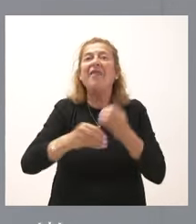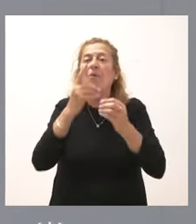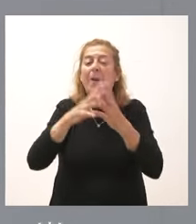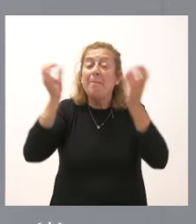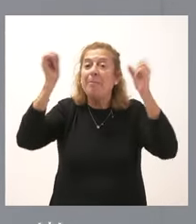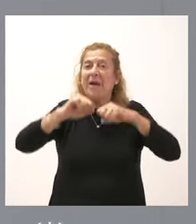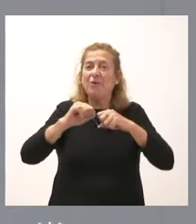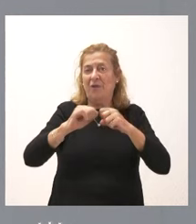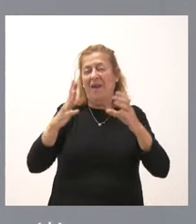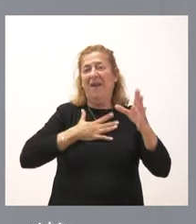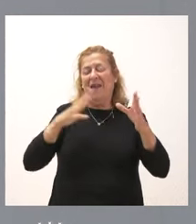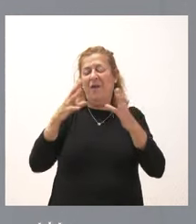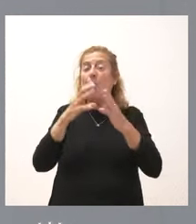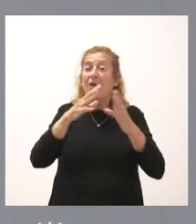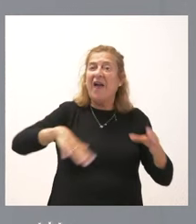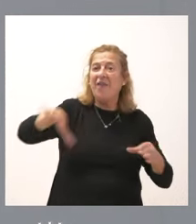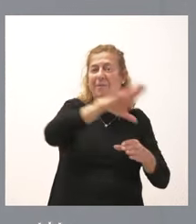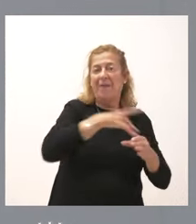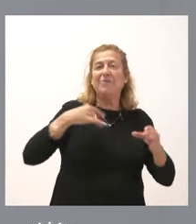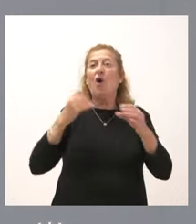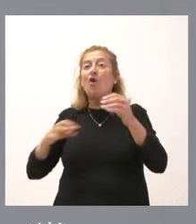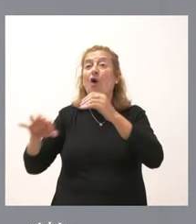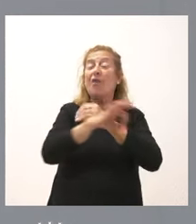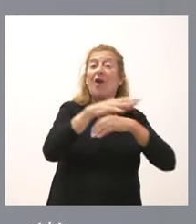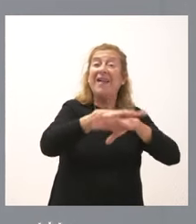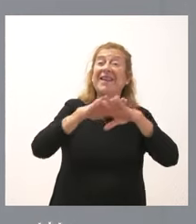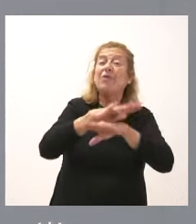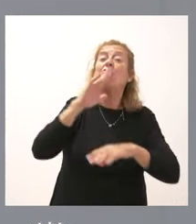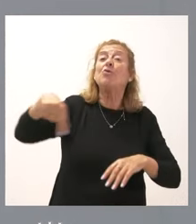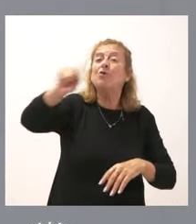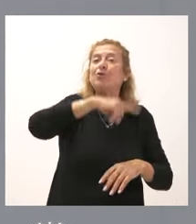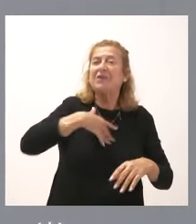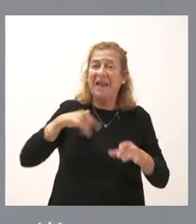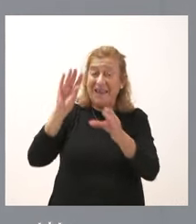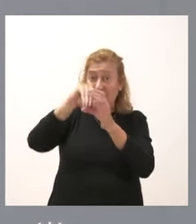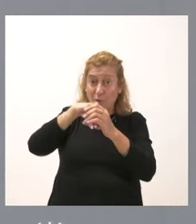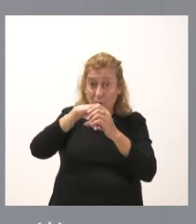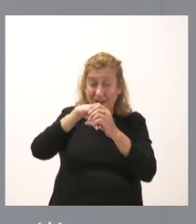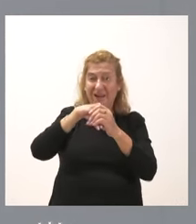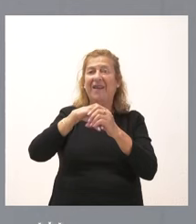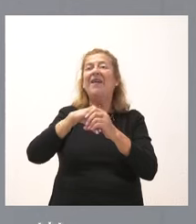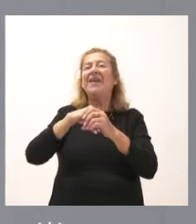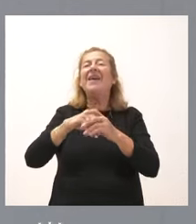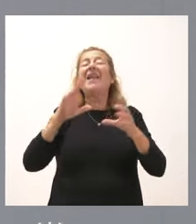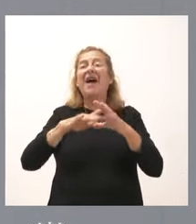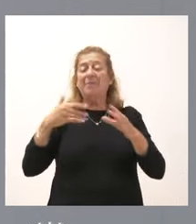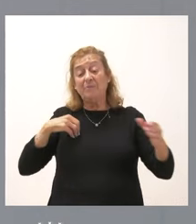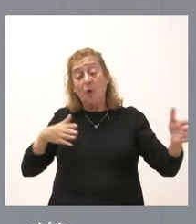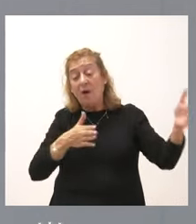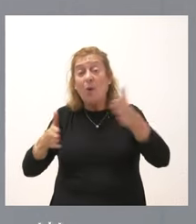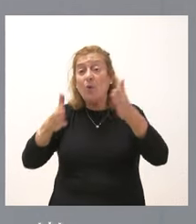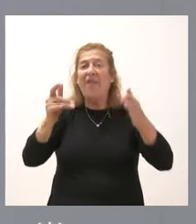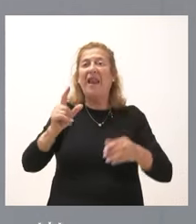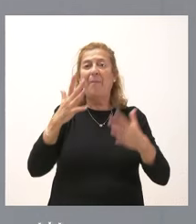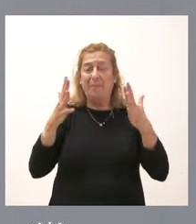de comunidad en torno al corredor atlántico, donde nosotros quisiéramos incluir la actuación de la Ruta de la Plata. Esta